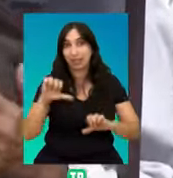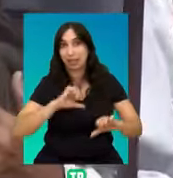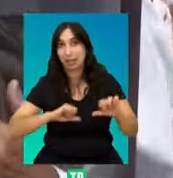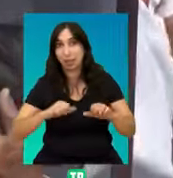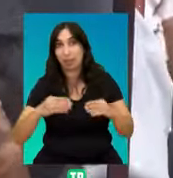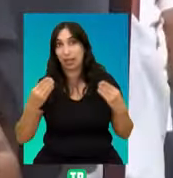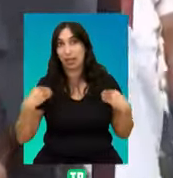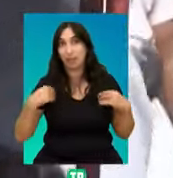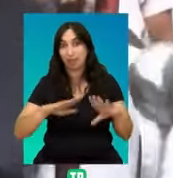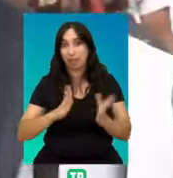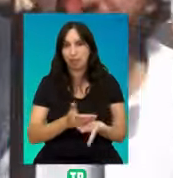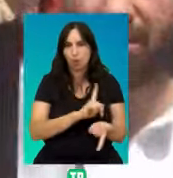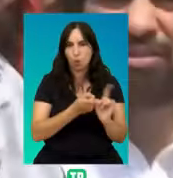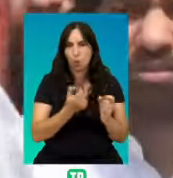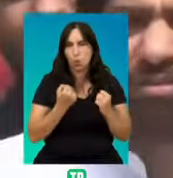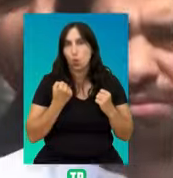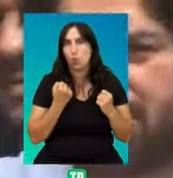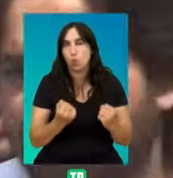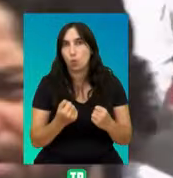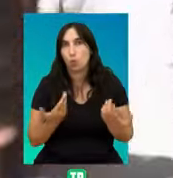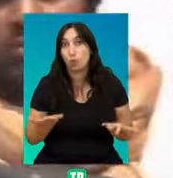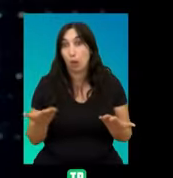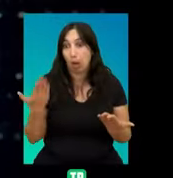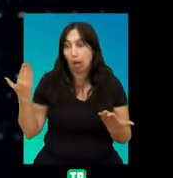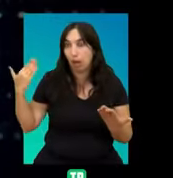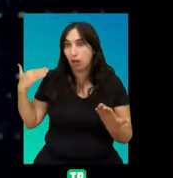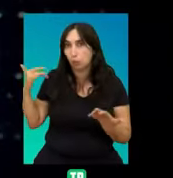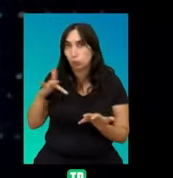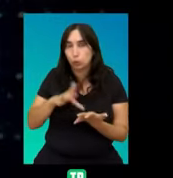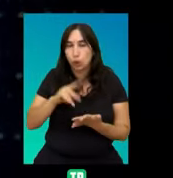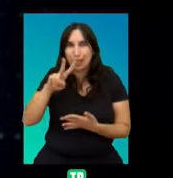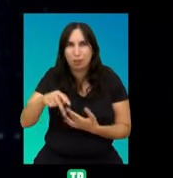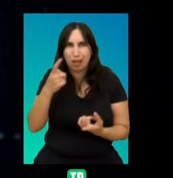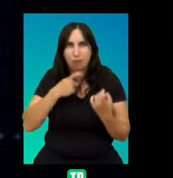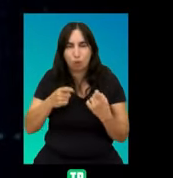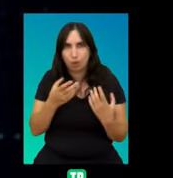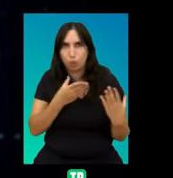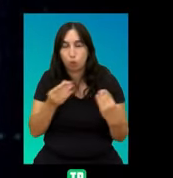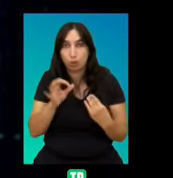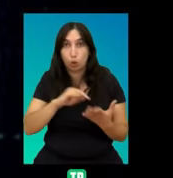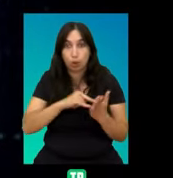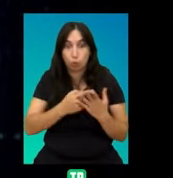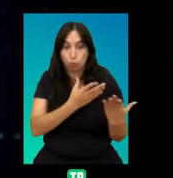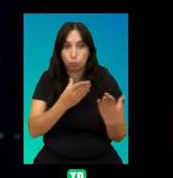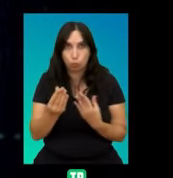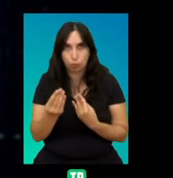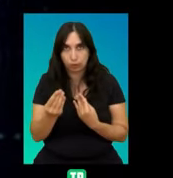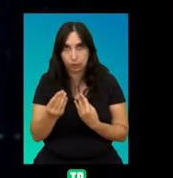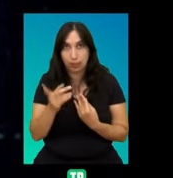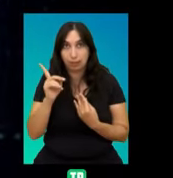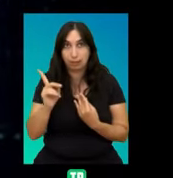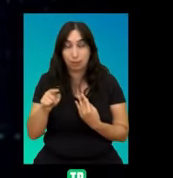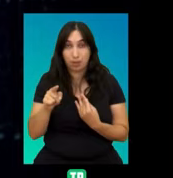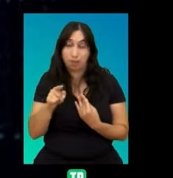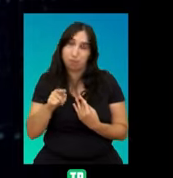la química y la biología del planeta. Pero nunca antes había contado con tanta información y tecnología, ni había